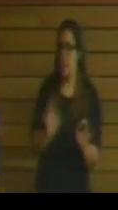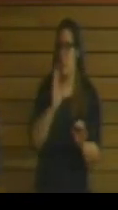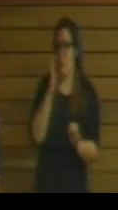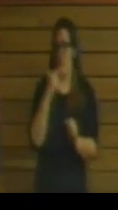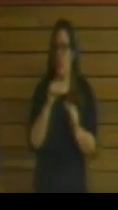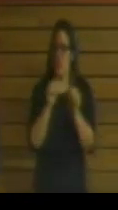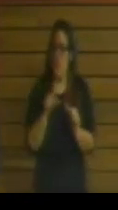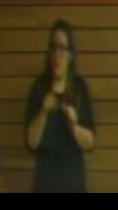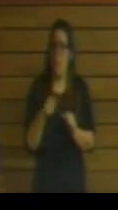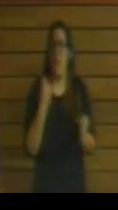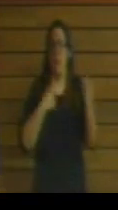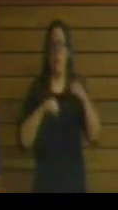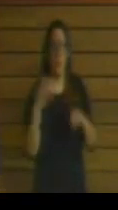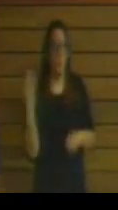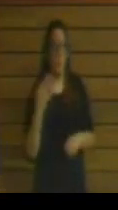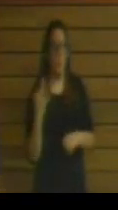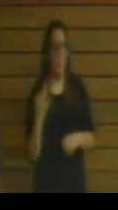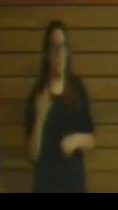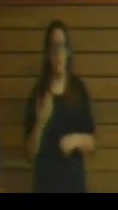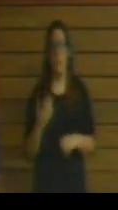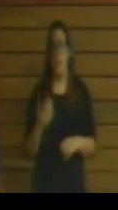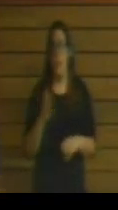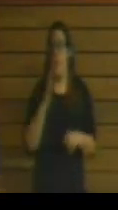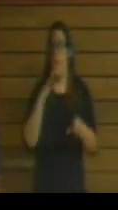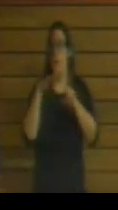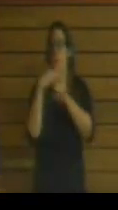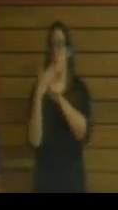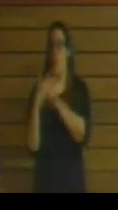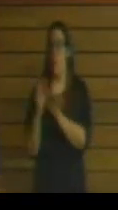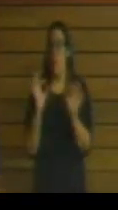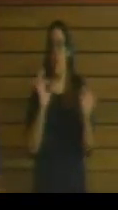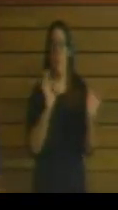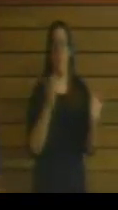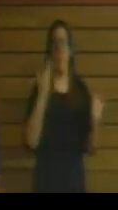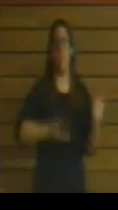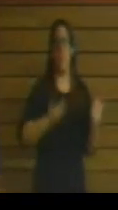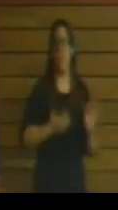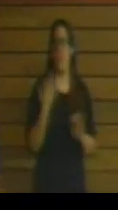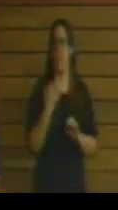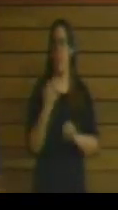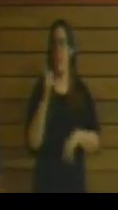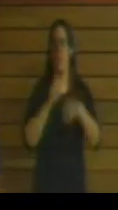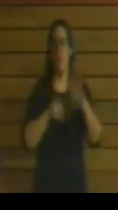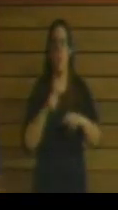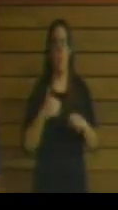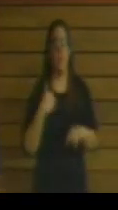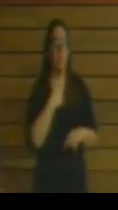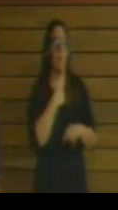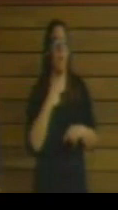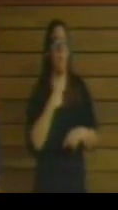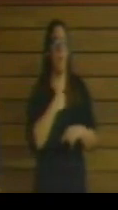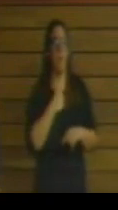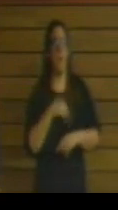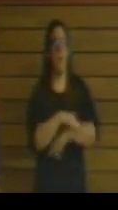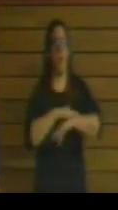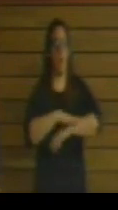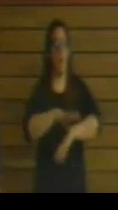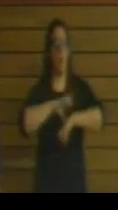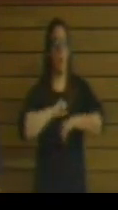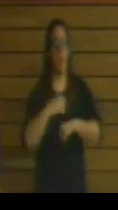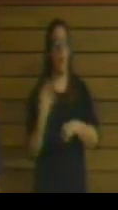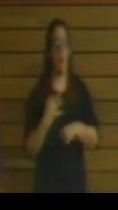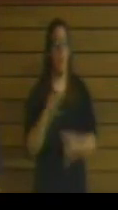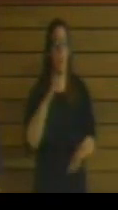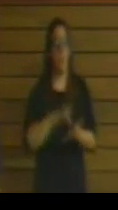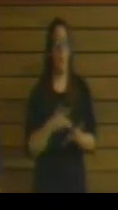debiera actuar. Lo importante en estos casos es fundamentalmente el papel que queremos que desarrolle la Administración. En este caso